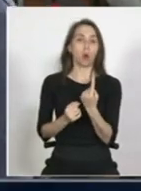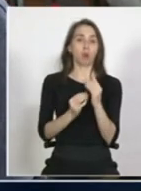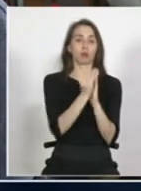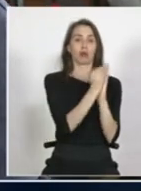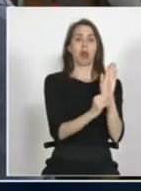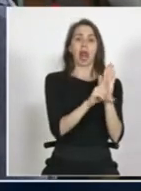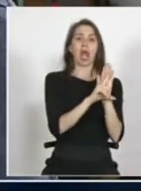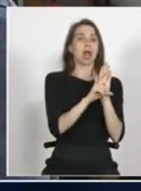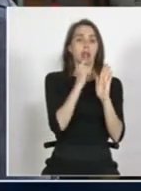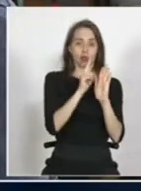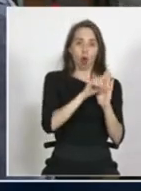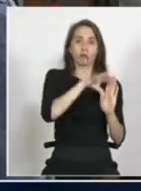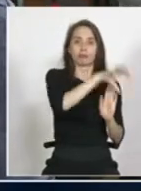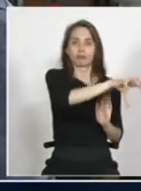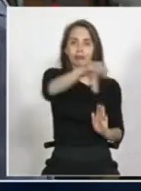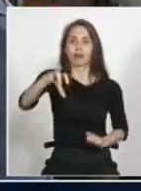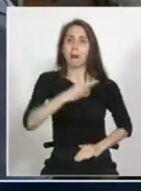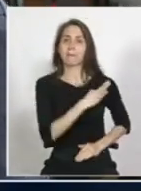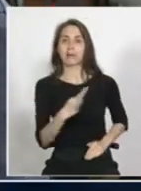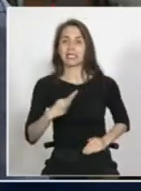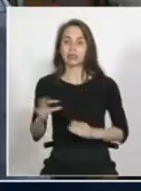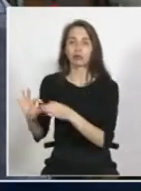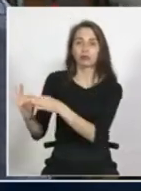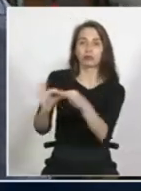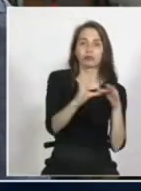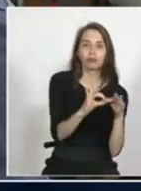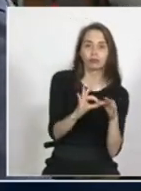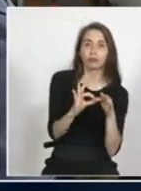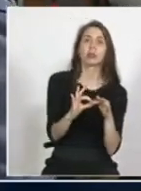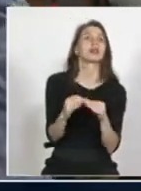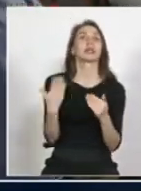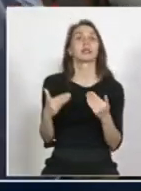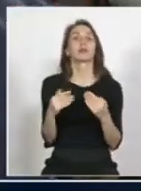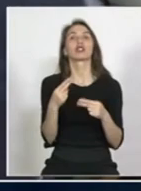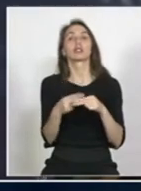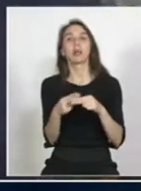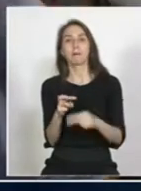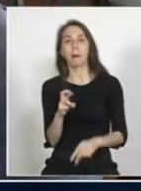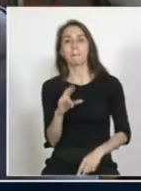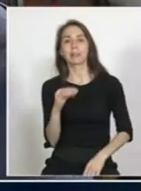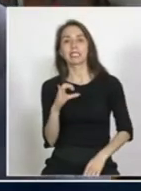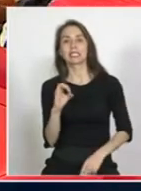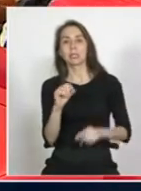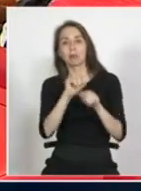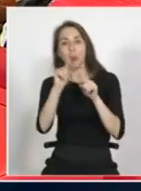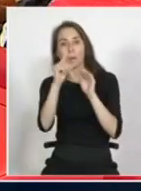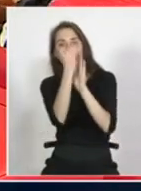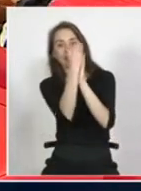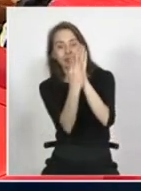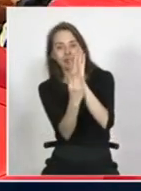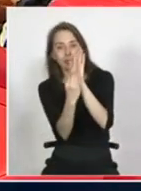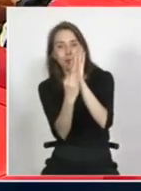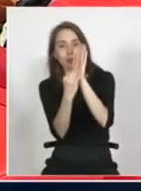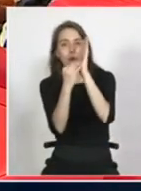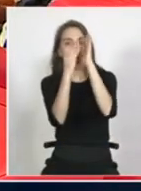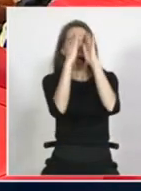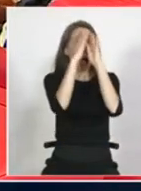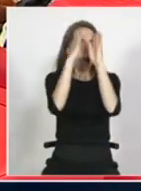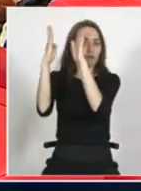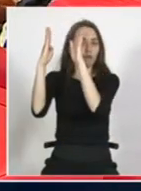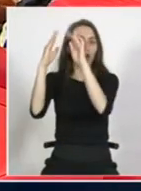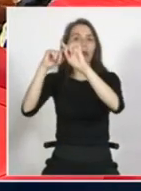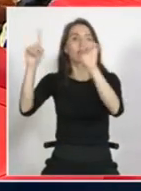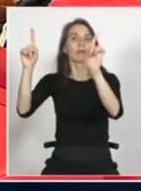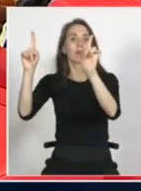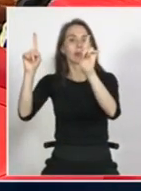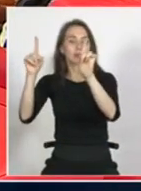obviamente pero es importante los principios porque te ponen en un marco un encuadre de la discusión que es distinta y por eso yo